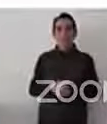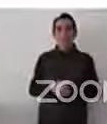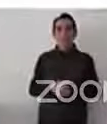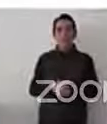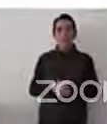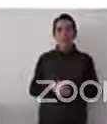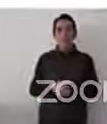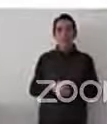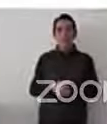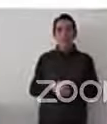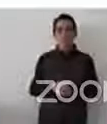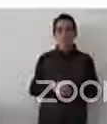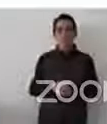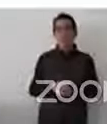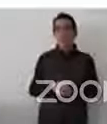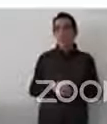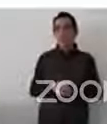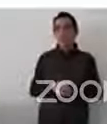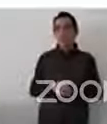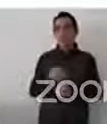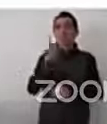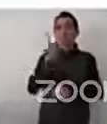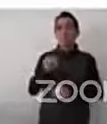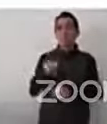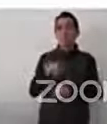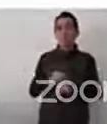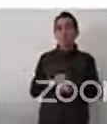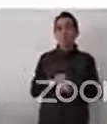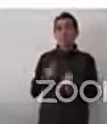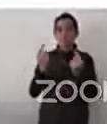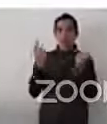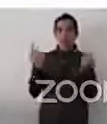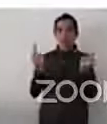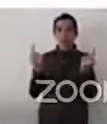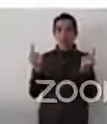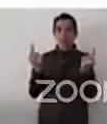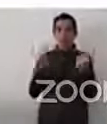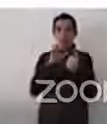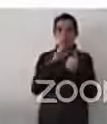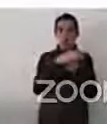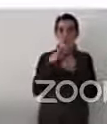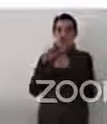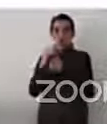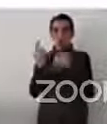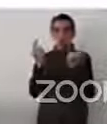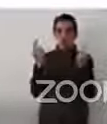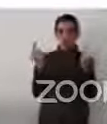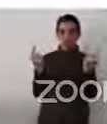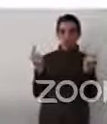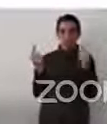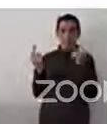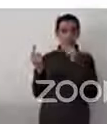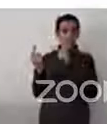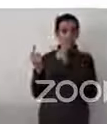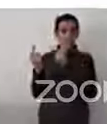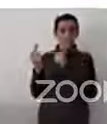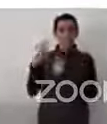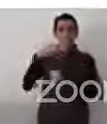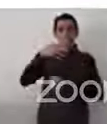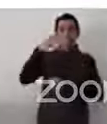países de la región han ratificado y son parte de estas convenciones. En particular, la convención contra la